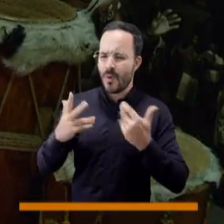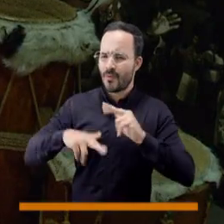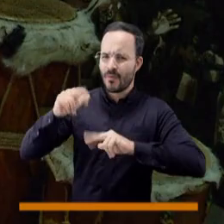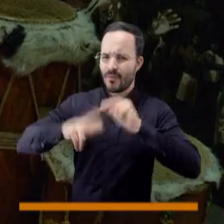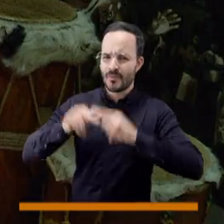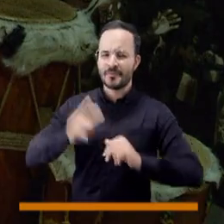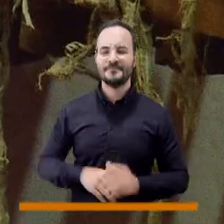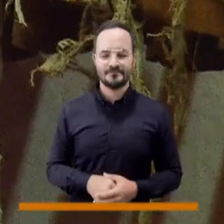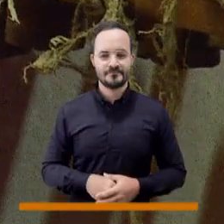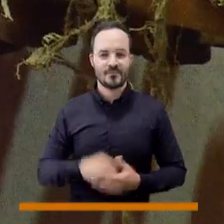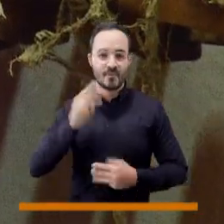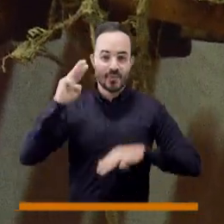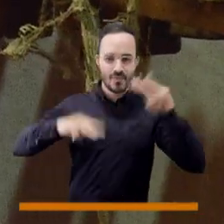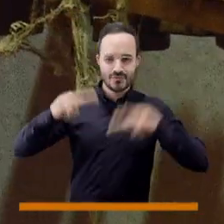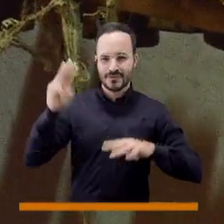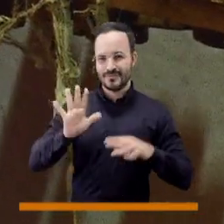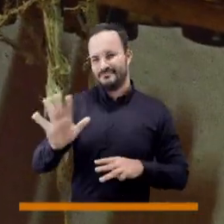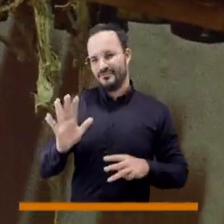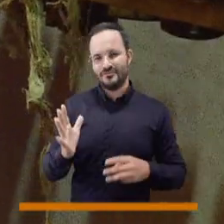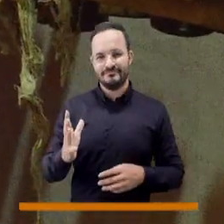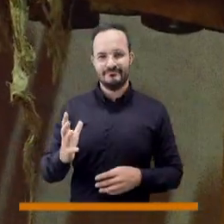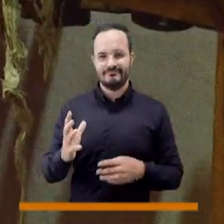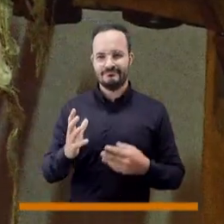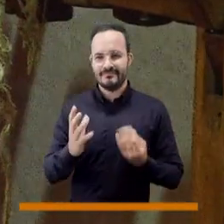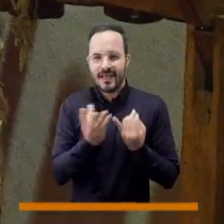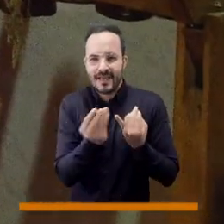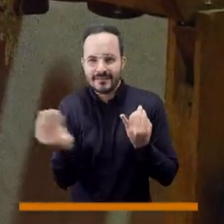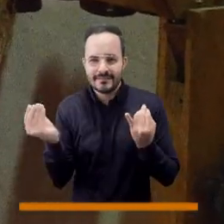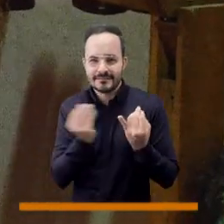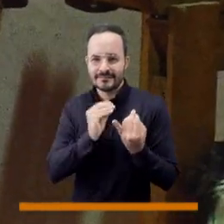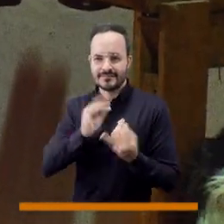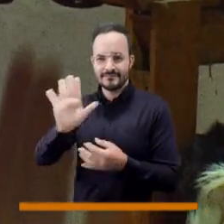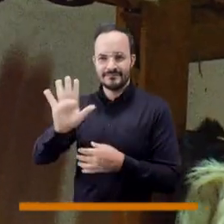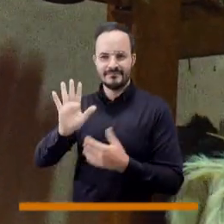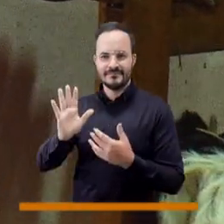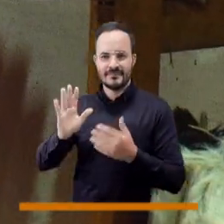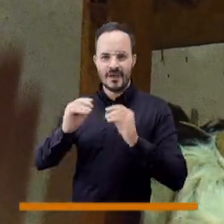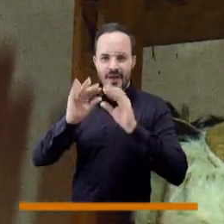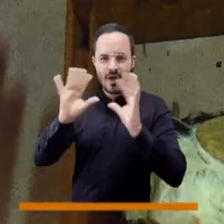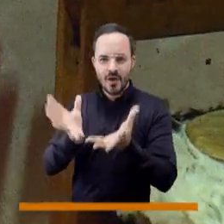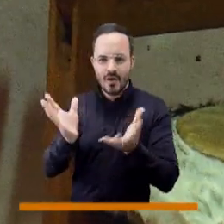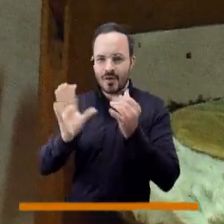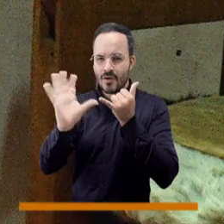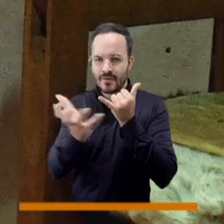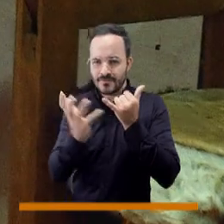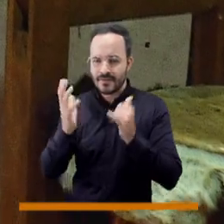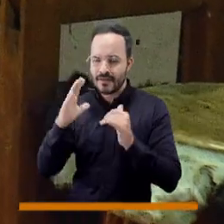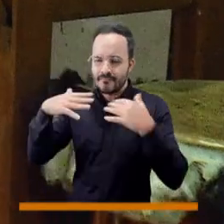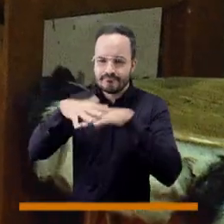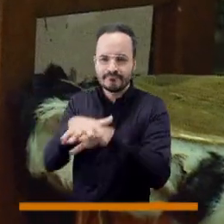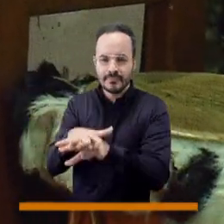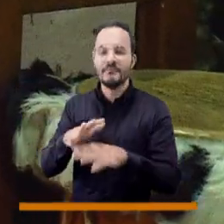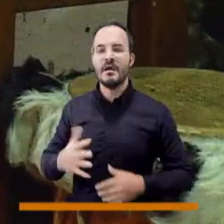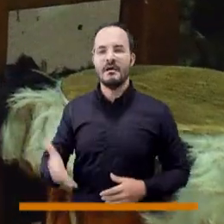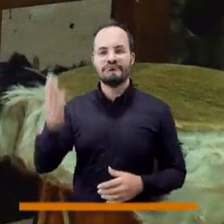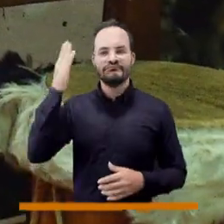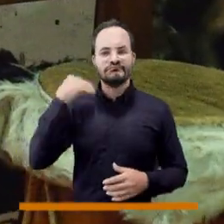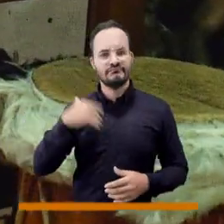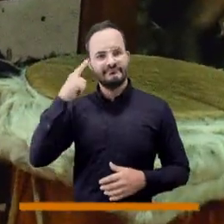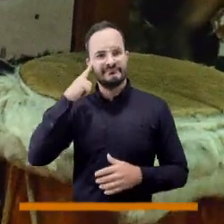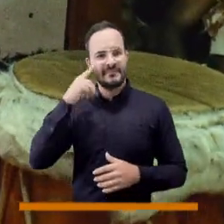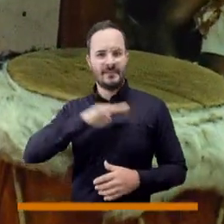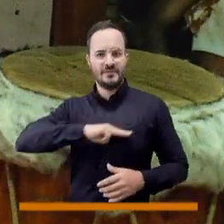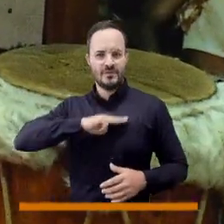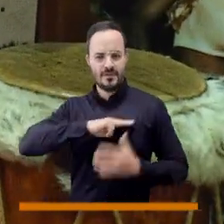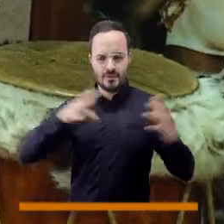construido como un homenaje de los superiores de los misioneros en ese tiempo compraron estos